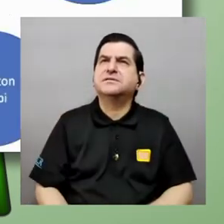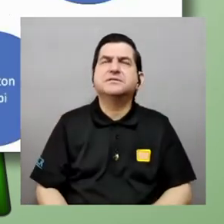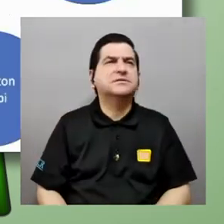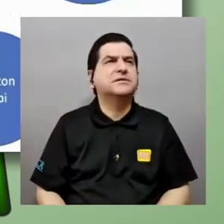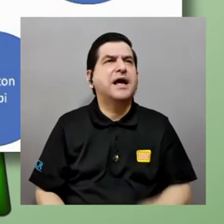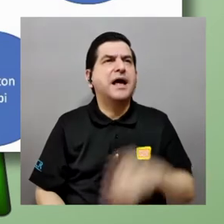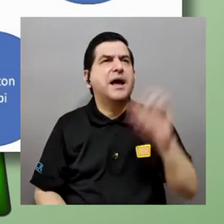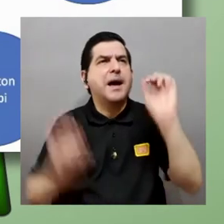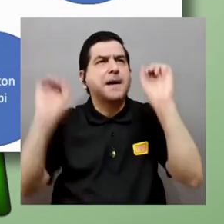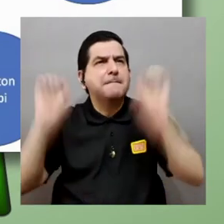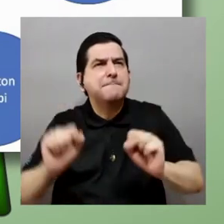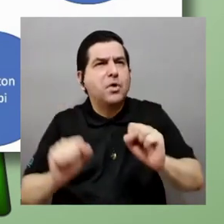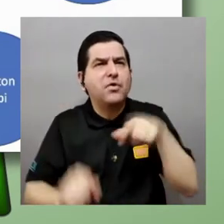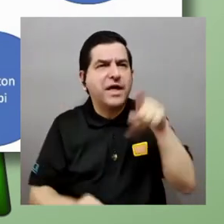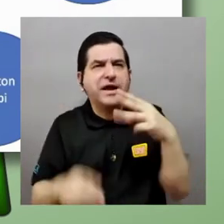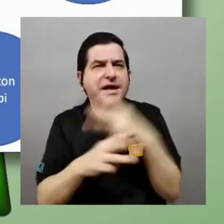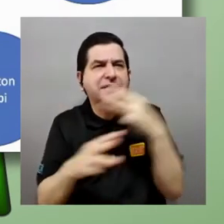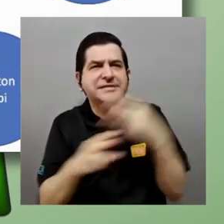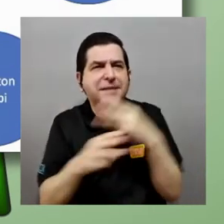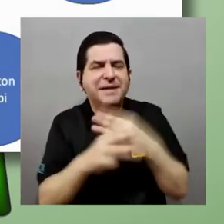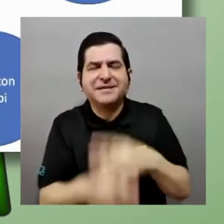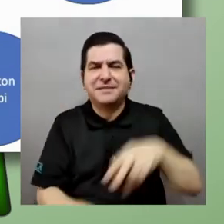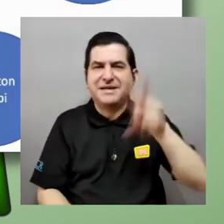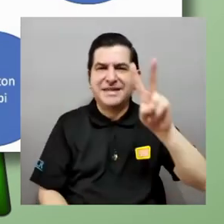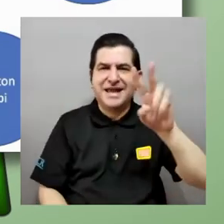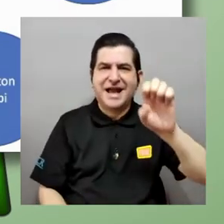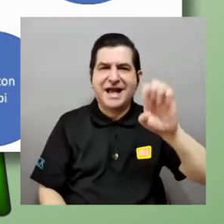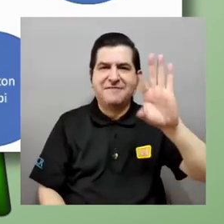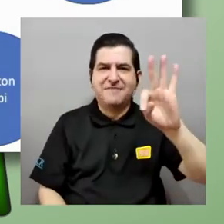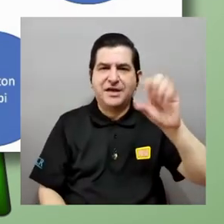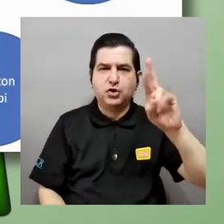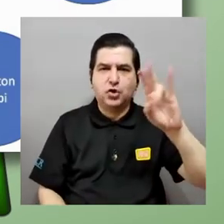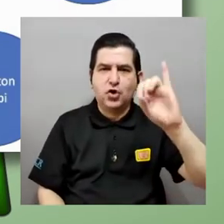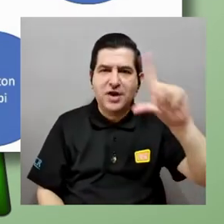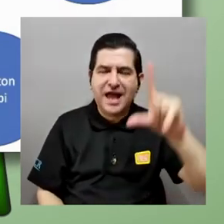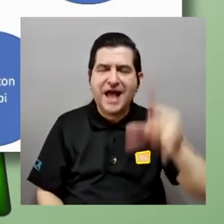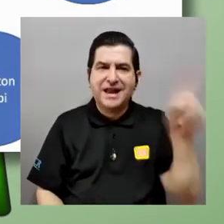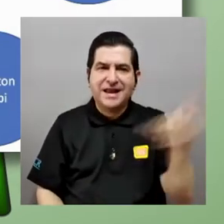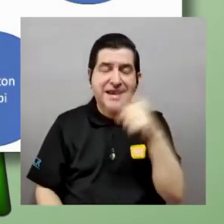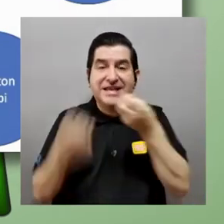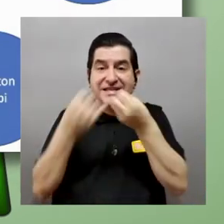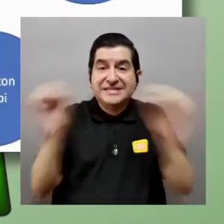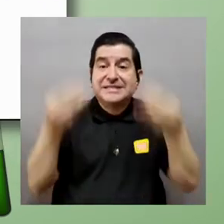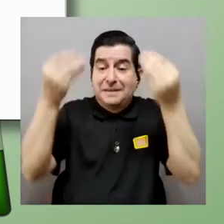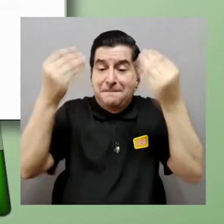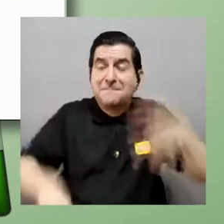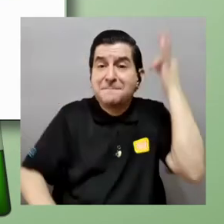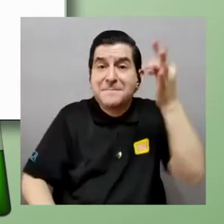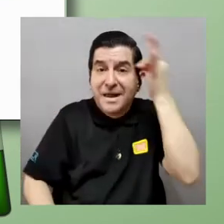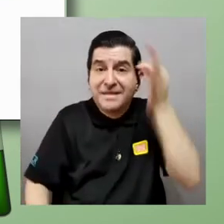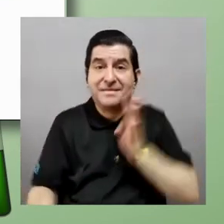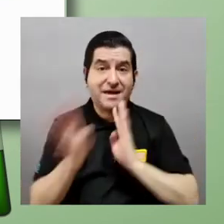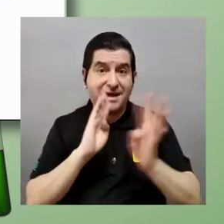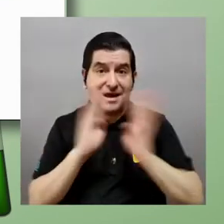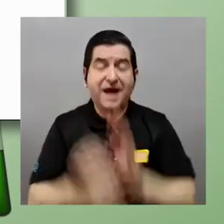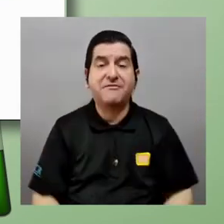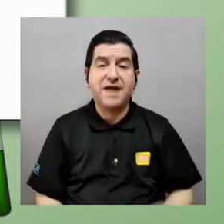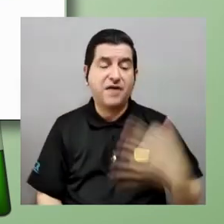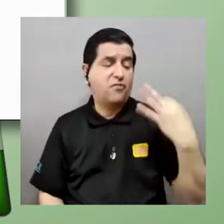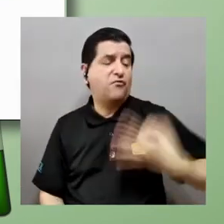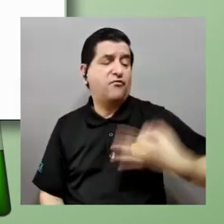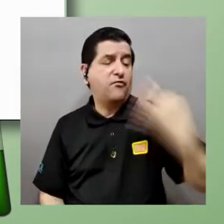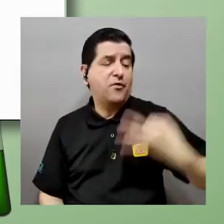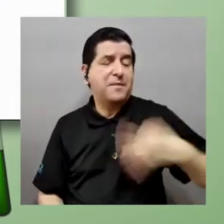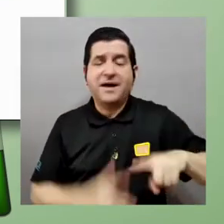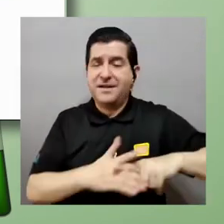lograr quitarse esa matemática vectorial sin perder la teoría misma por eso es que hablamos